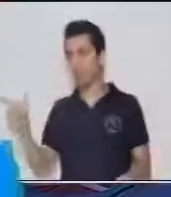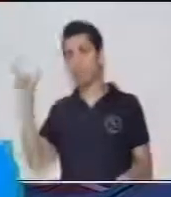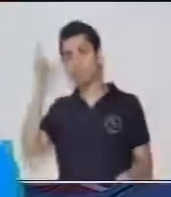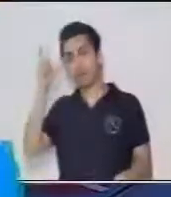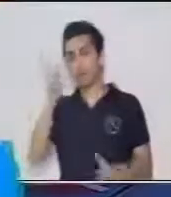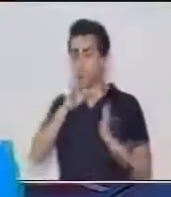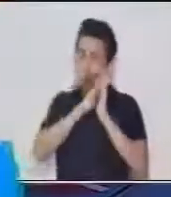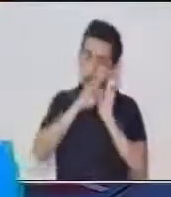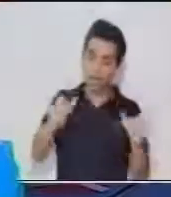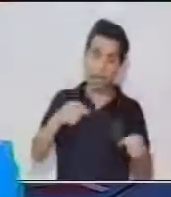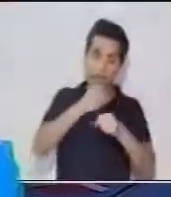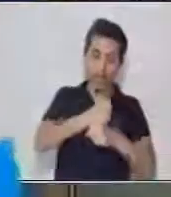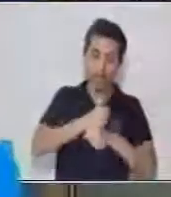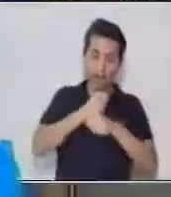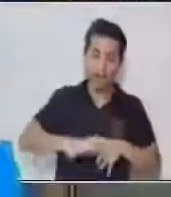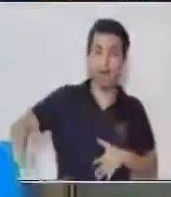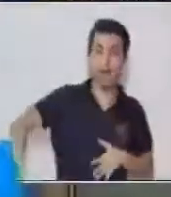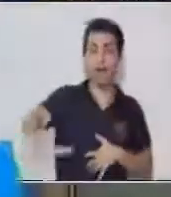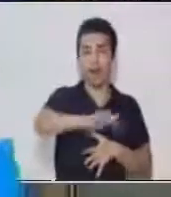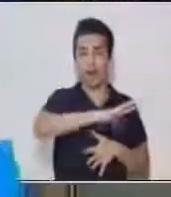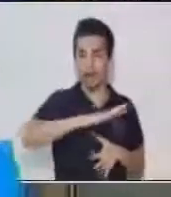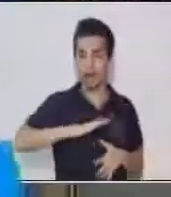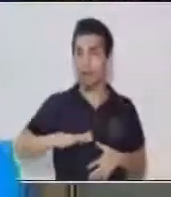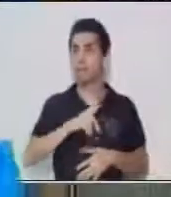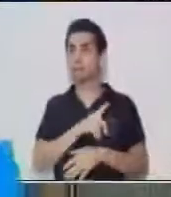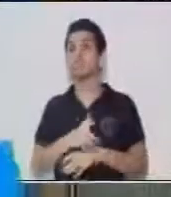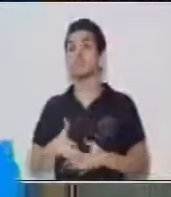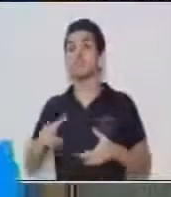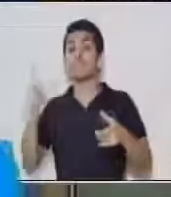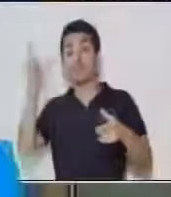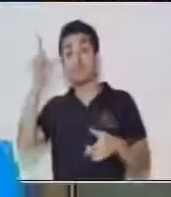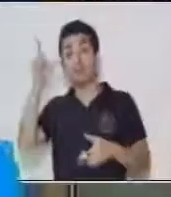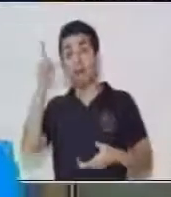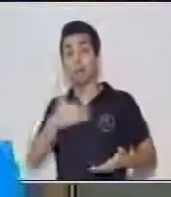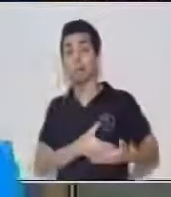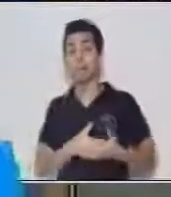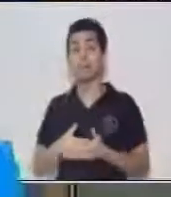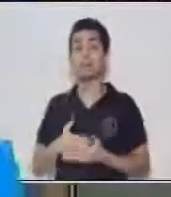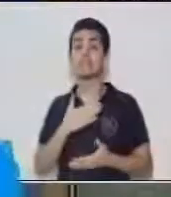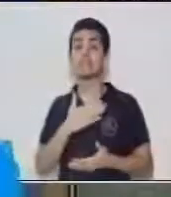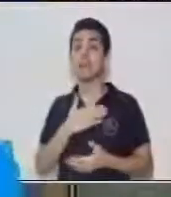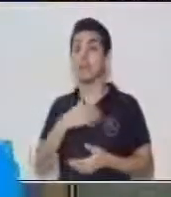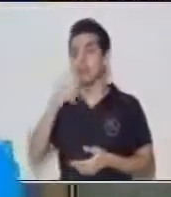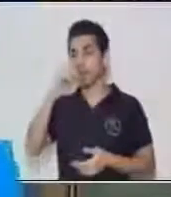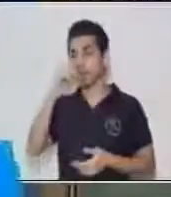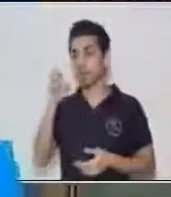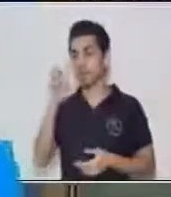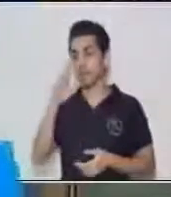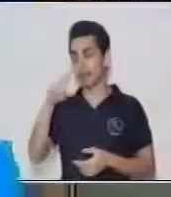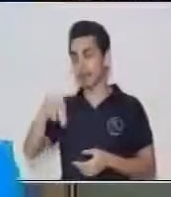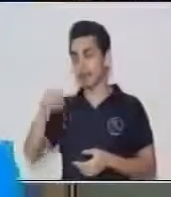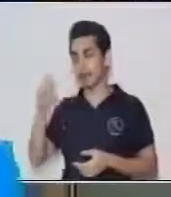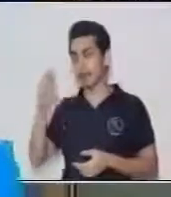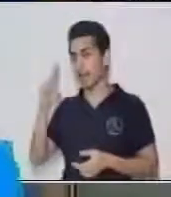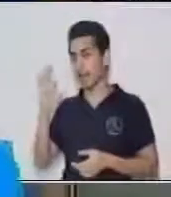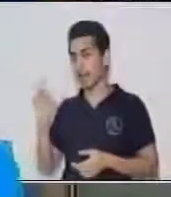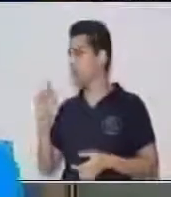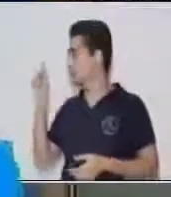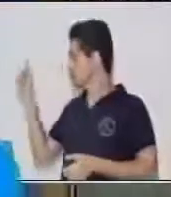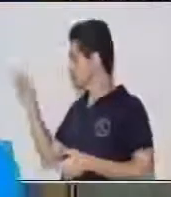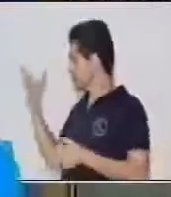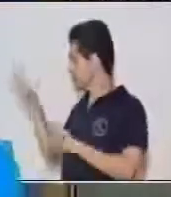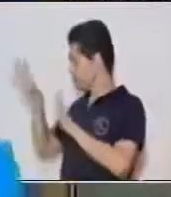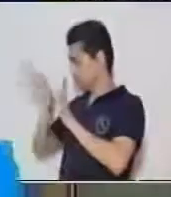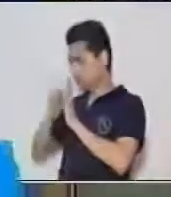Una vaca bebe, se llama ternero. Ahí ya está la toma de notas. Ahora vamos a